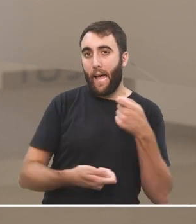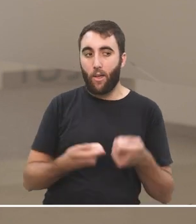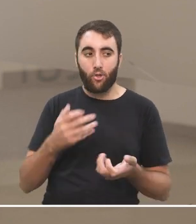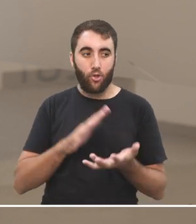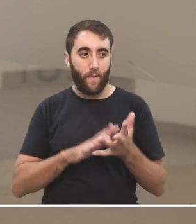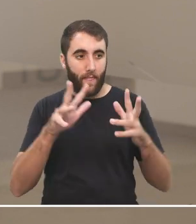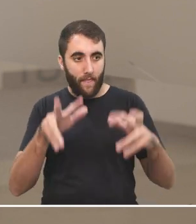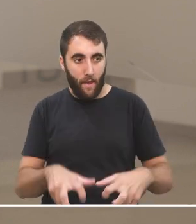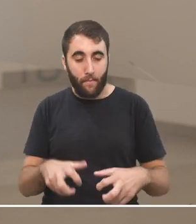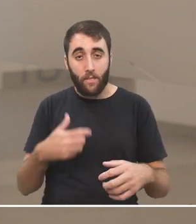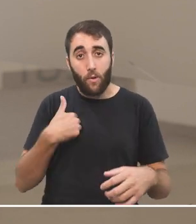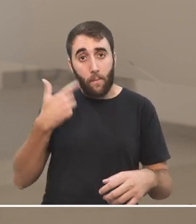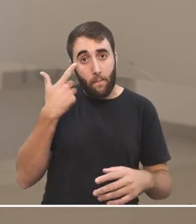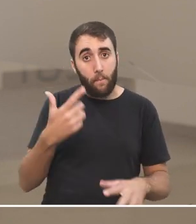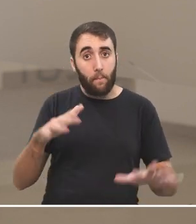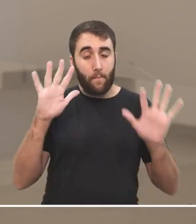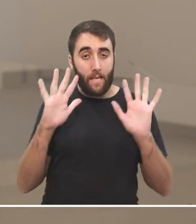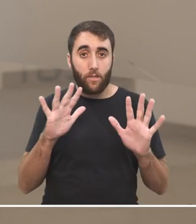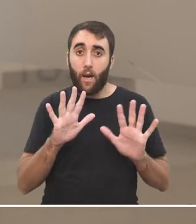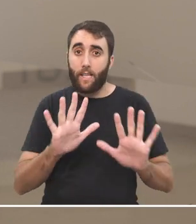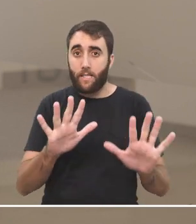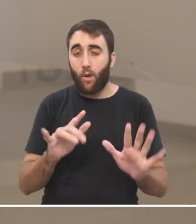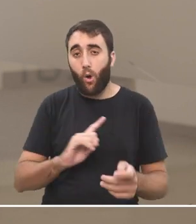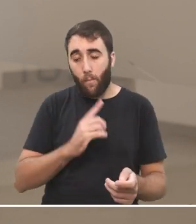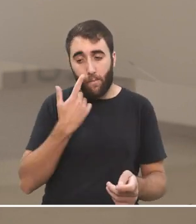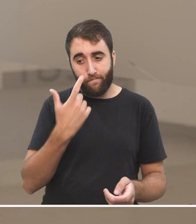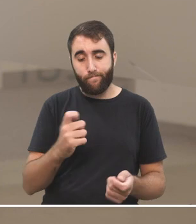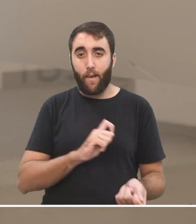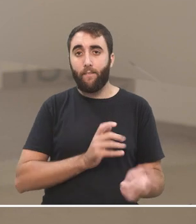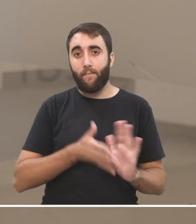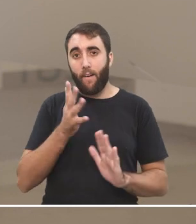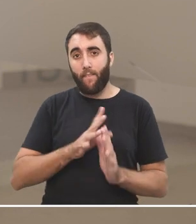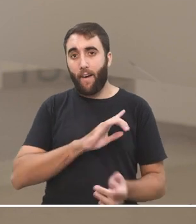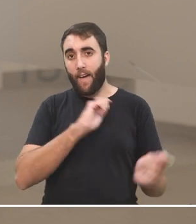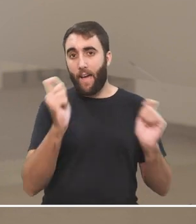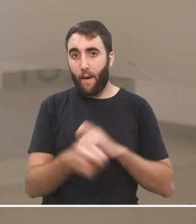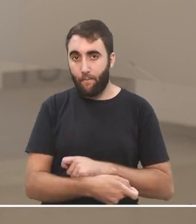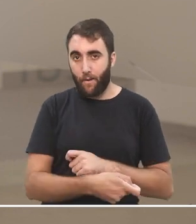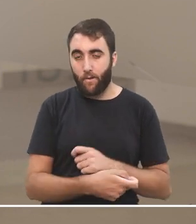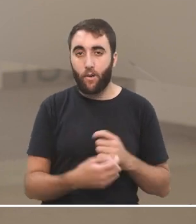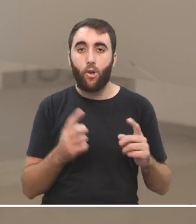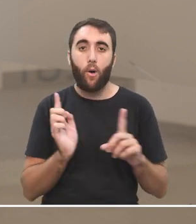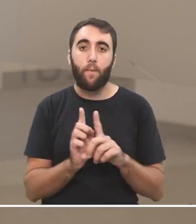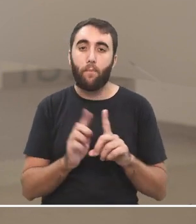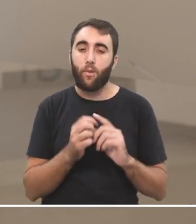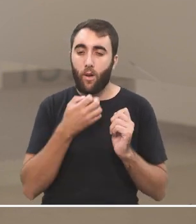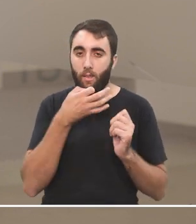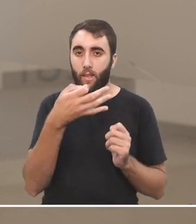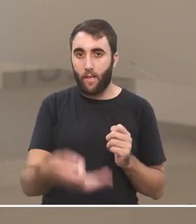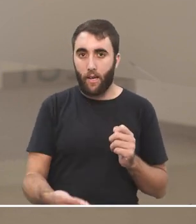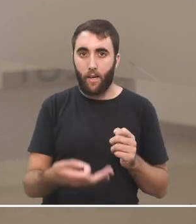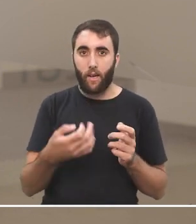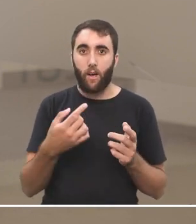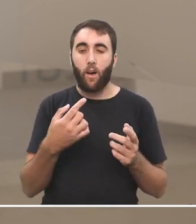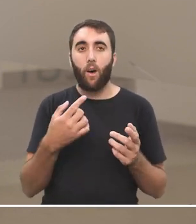cosas, me parece que es sintomática de un cambio, ¿no? En el mismo sentido, yo hablaría, me